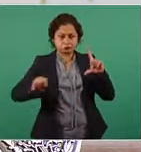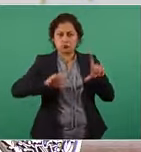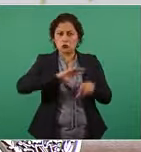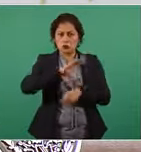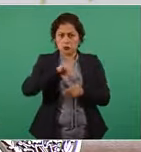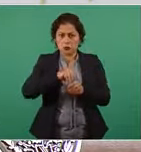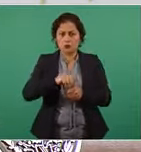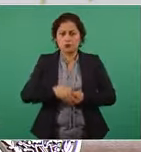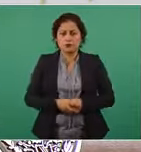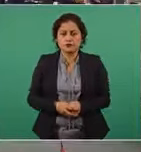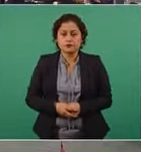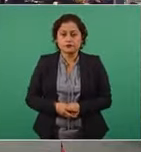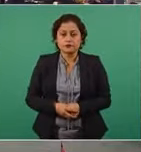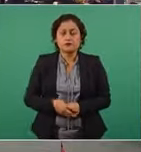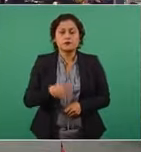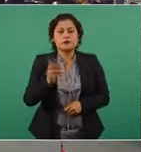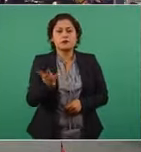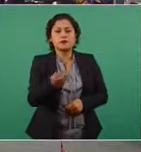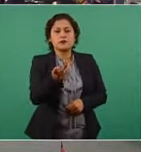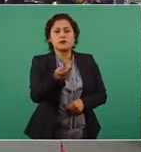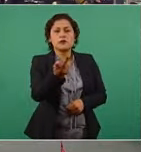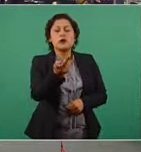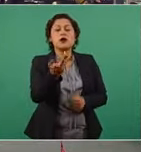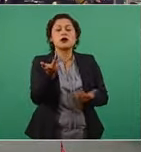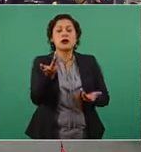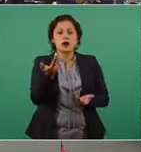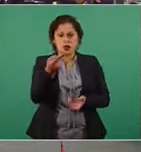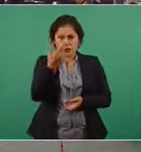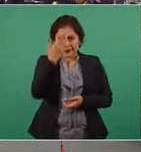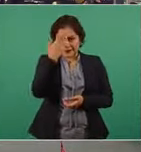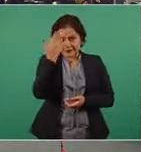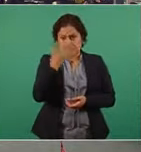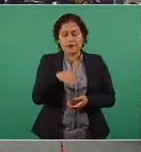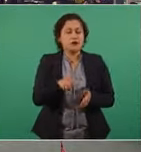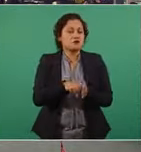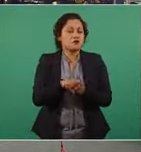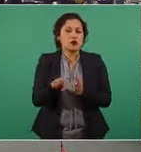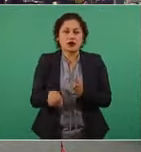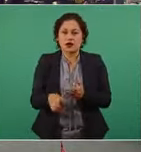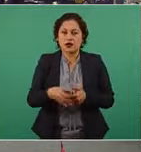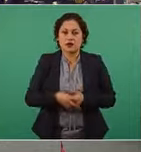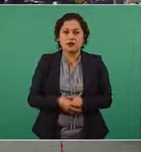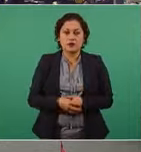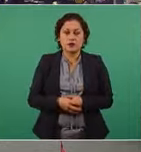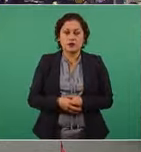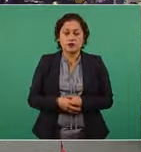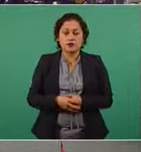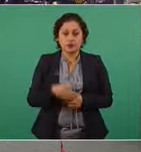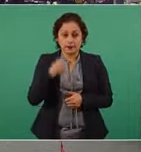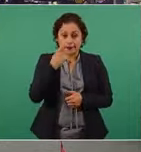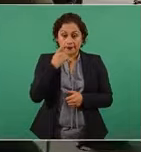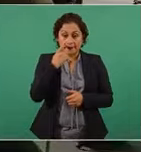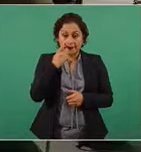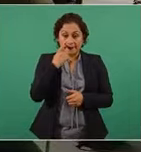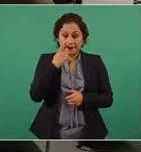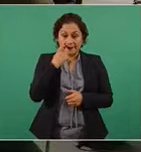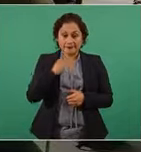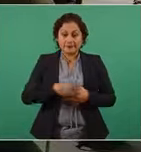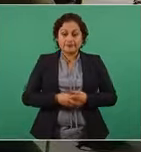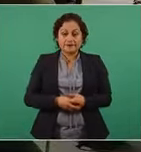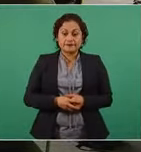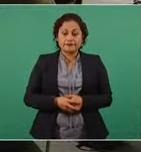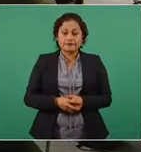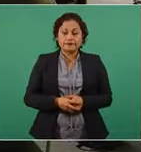Presidente, ¿tiene algún monto, digamos, aproximado de lo que se destinará justamente para